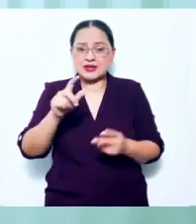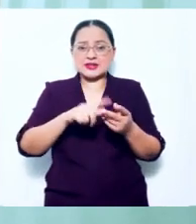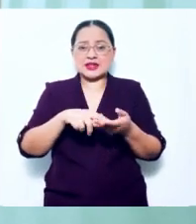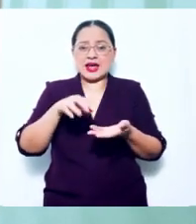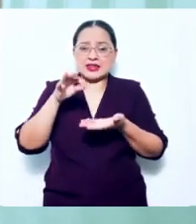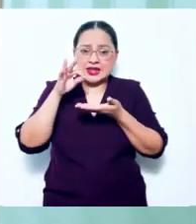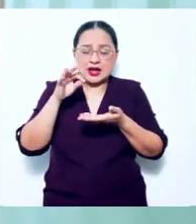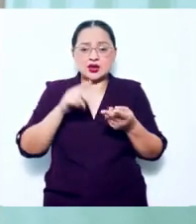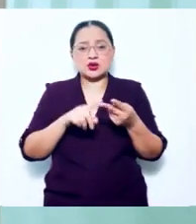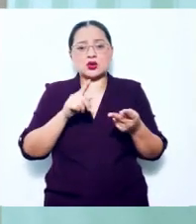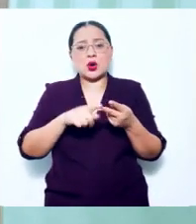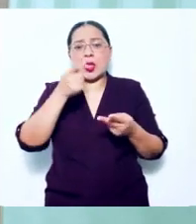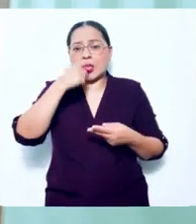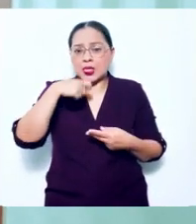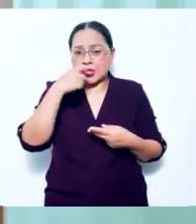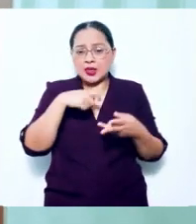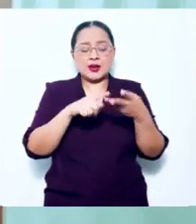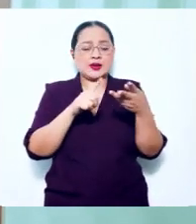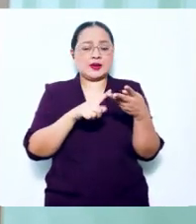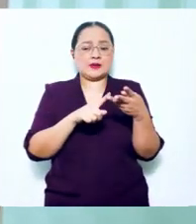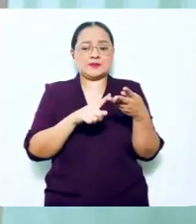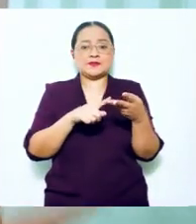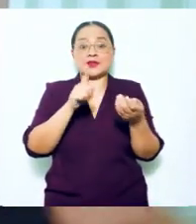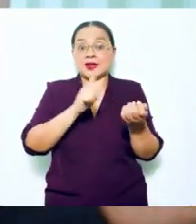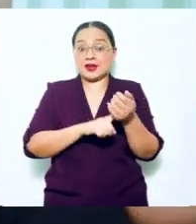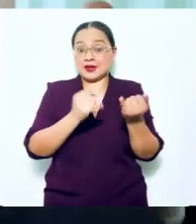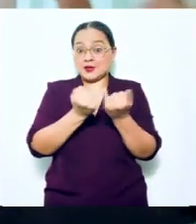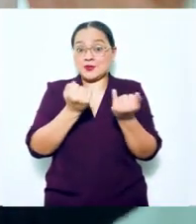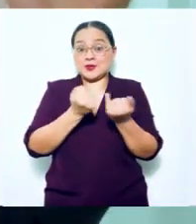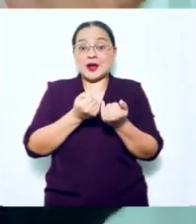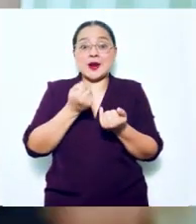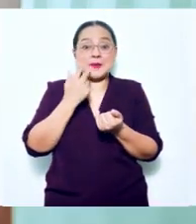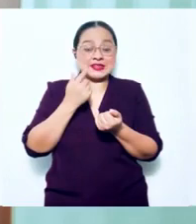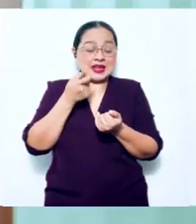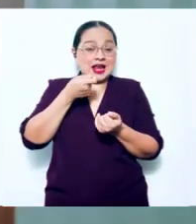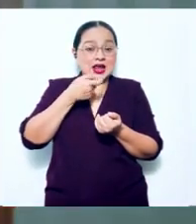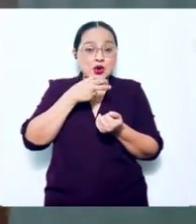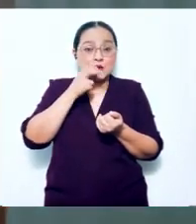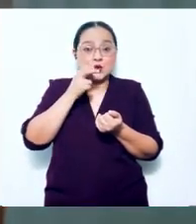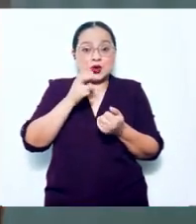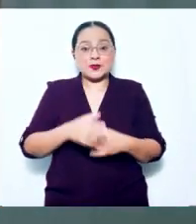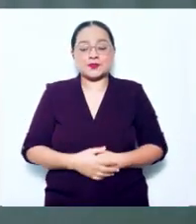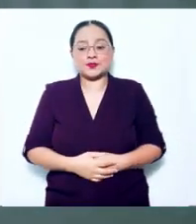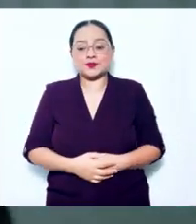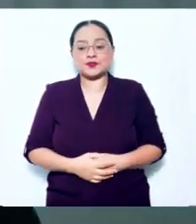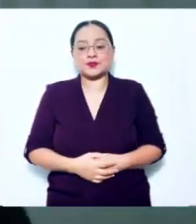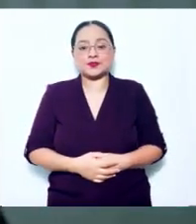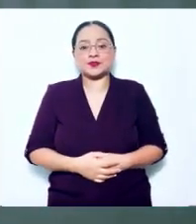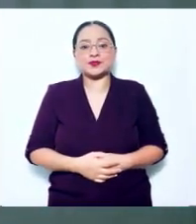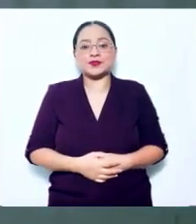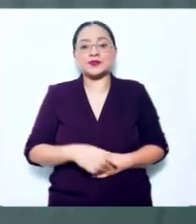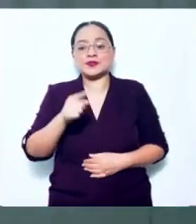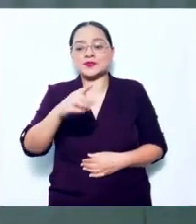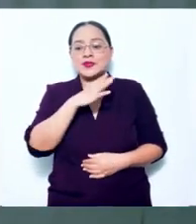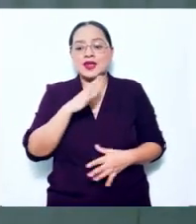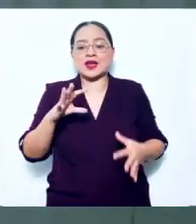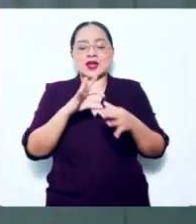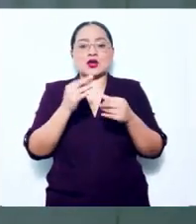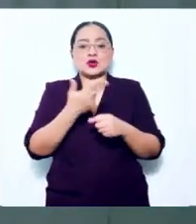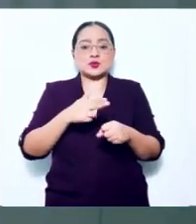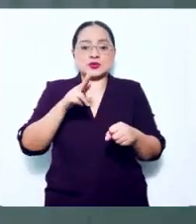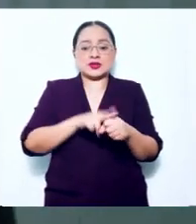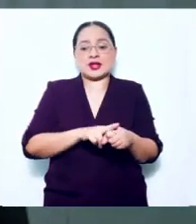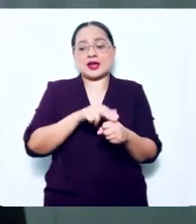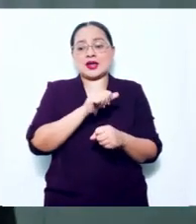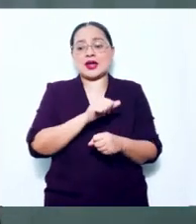pizzas, en tacos, en paletas dulces, bueno, hasta en el mezcal duranguense. ¿Qué te motivó a ser fundador del Hospital de